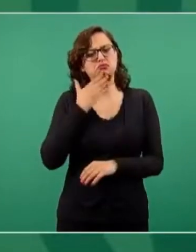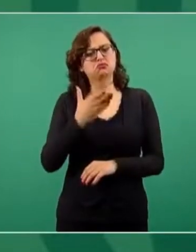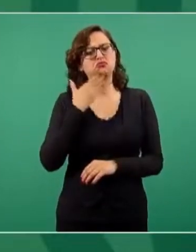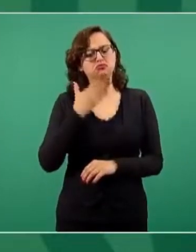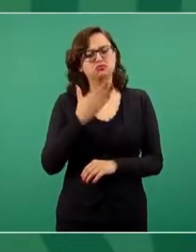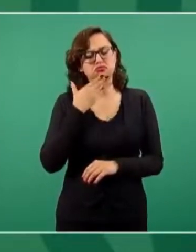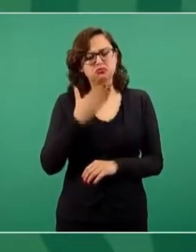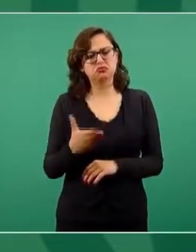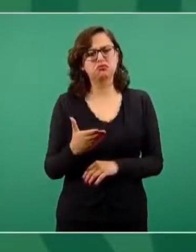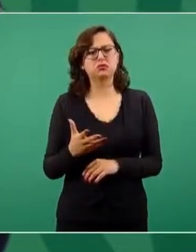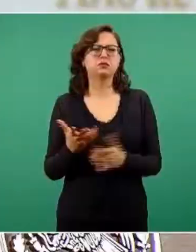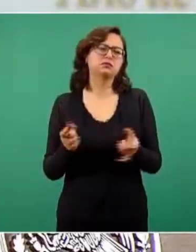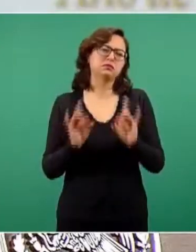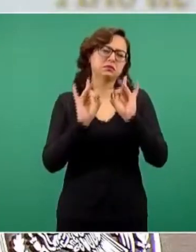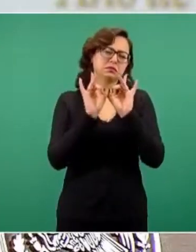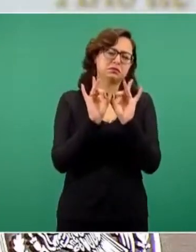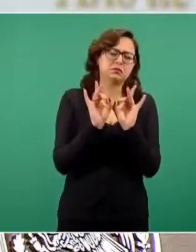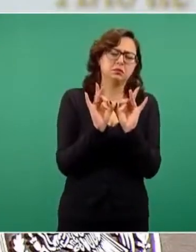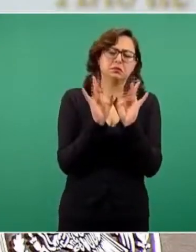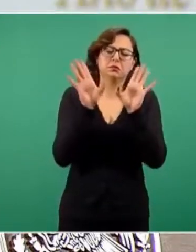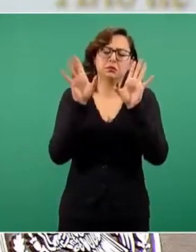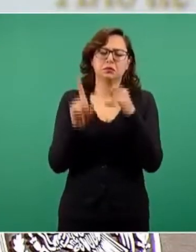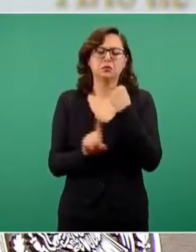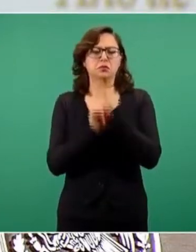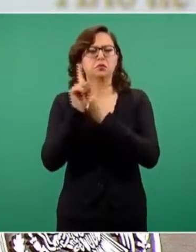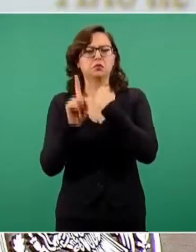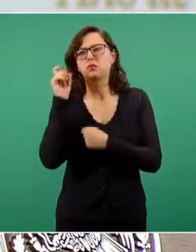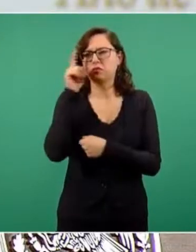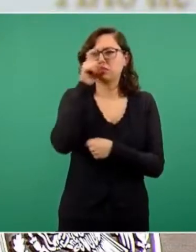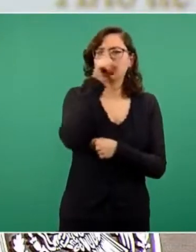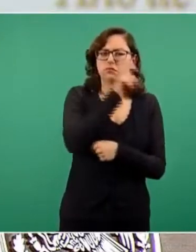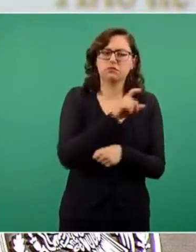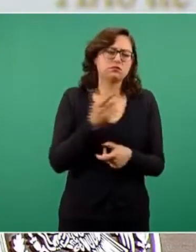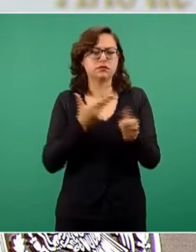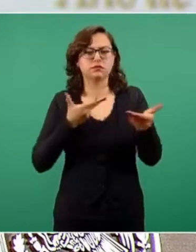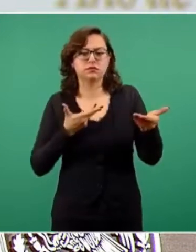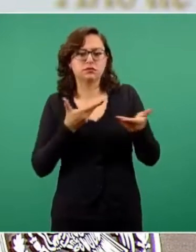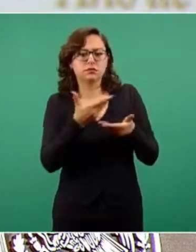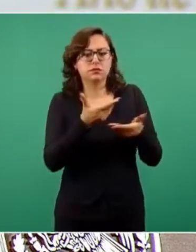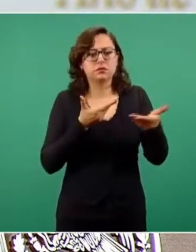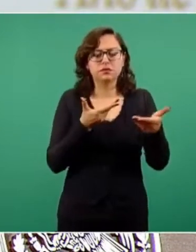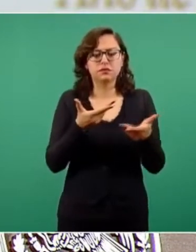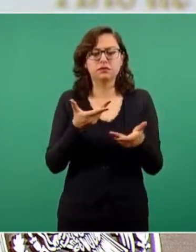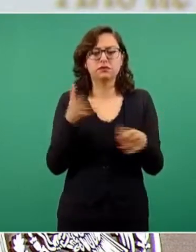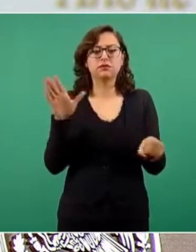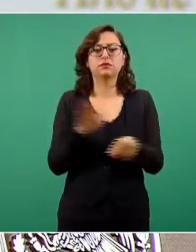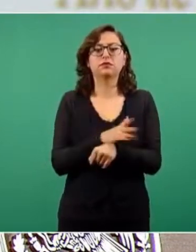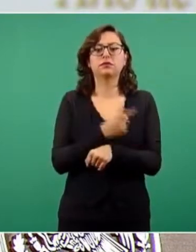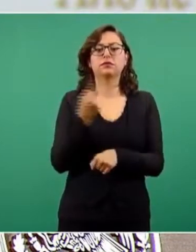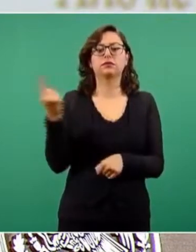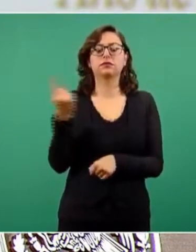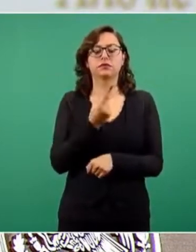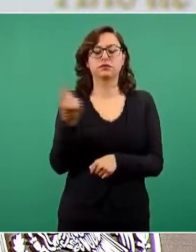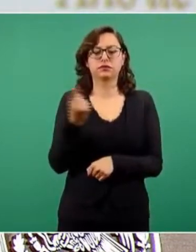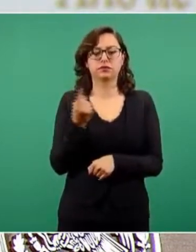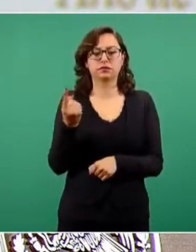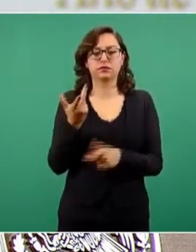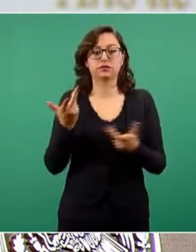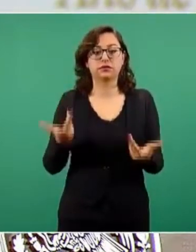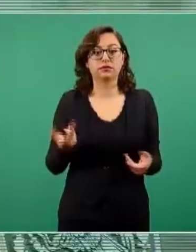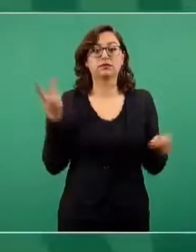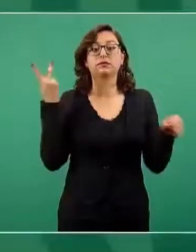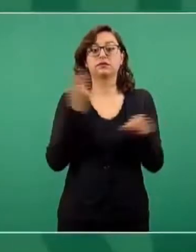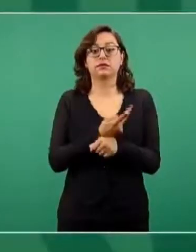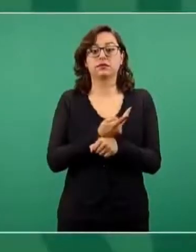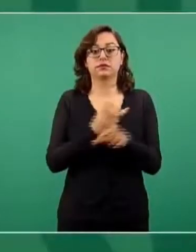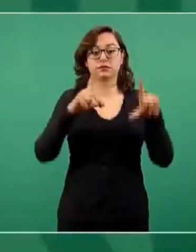difíciles, como toda relación bilateral, sobre todo porque compartimos una frontera de